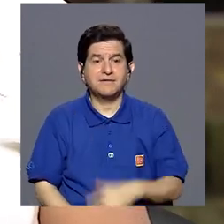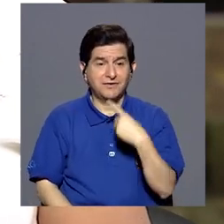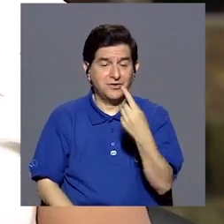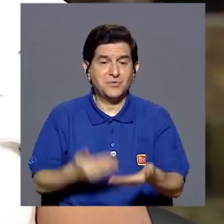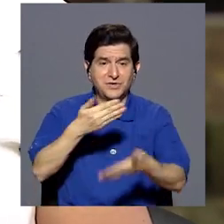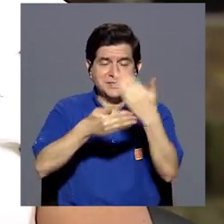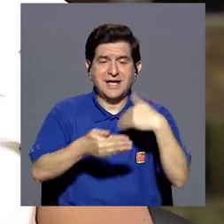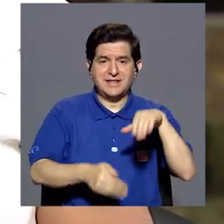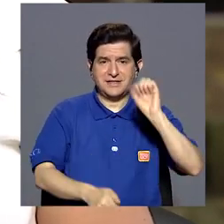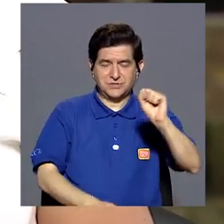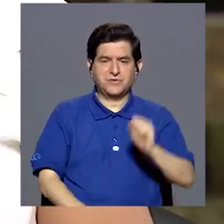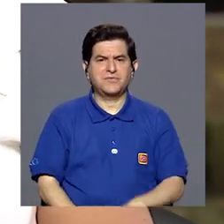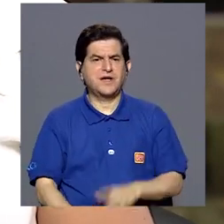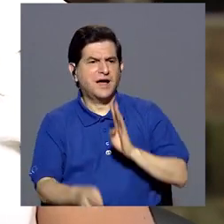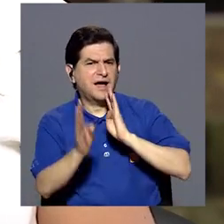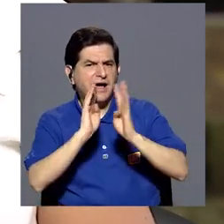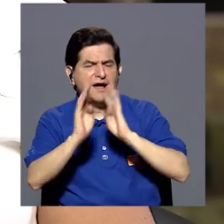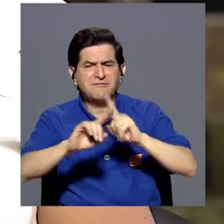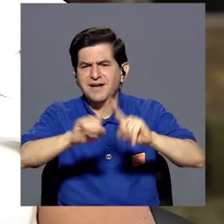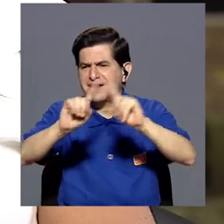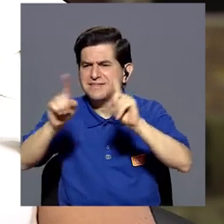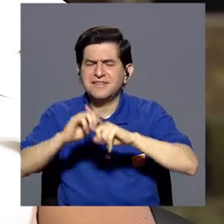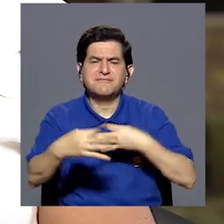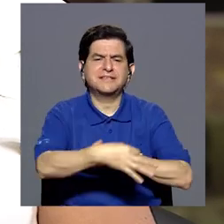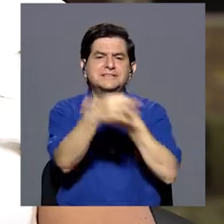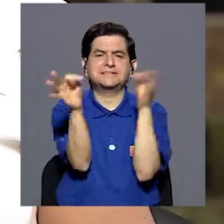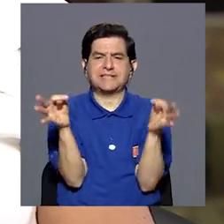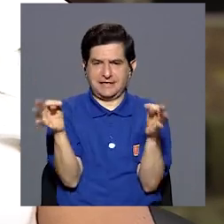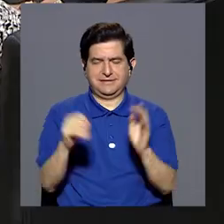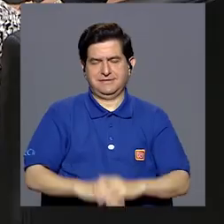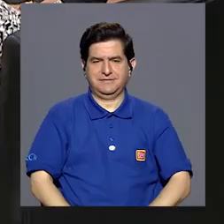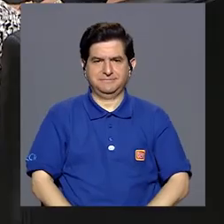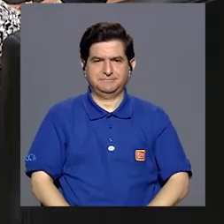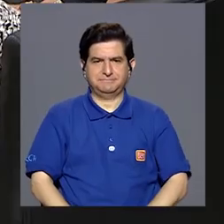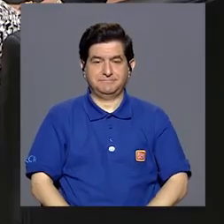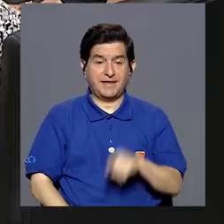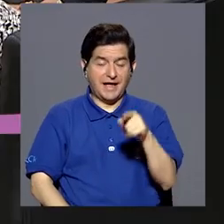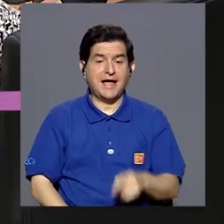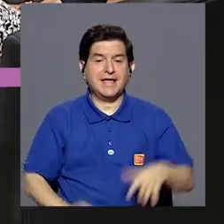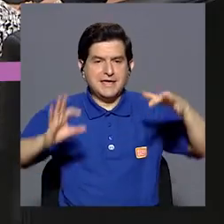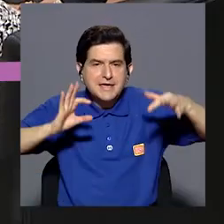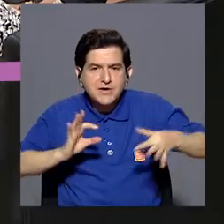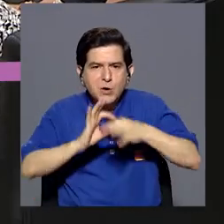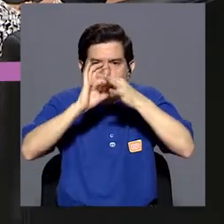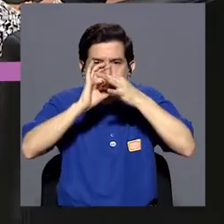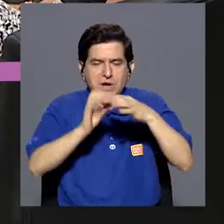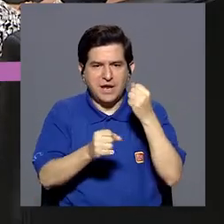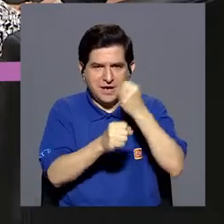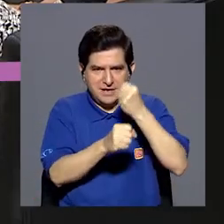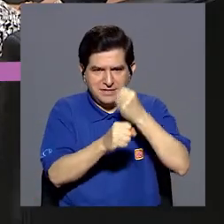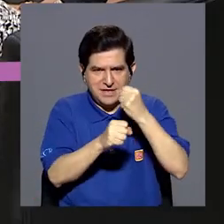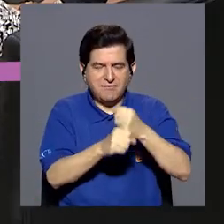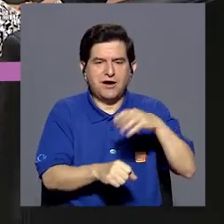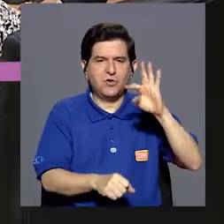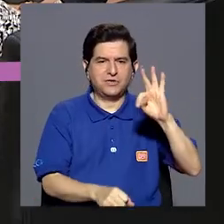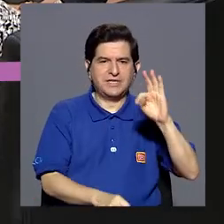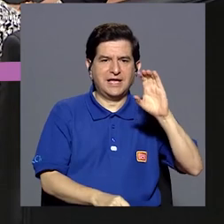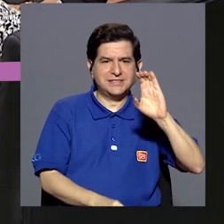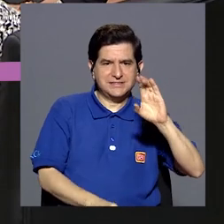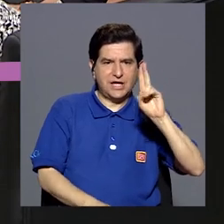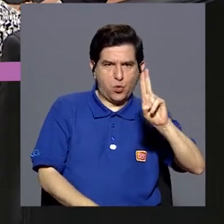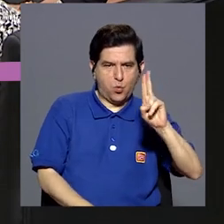como decía Sofía, hablarles sobre diferentes talleres. Ahí es donde enlazamos el trabajo comunal